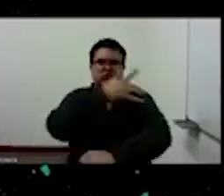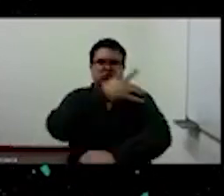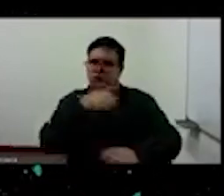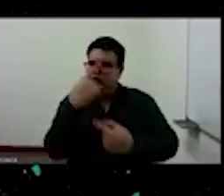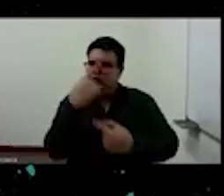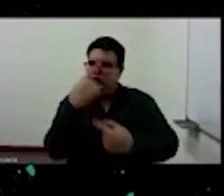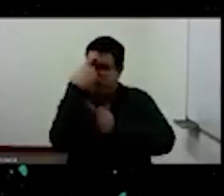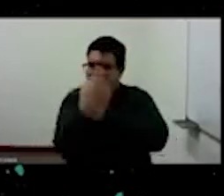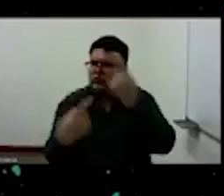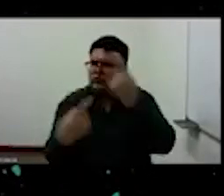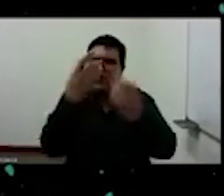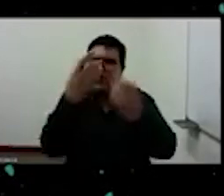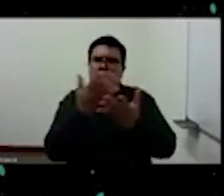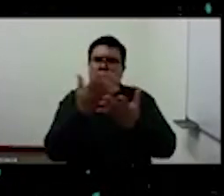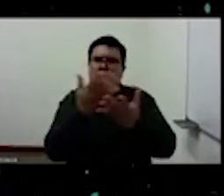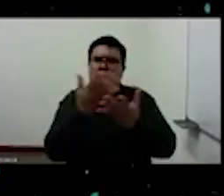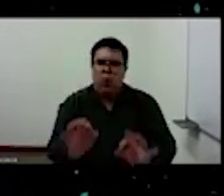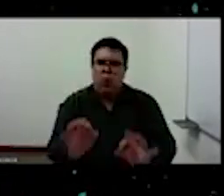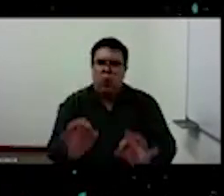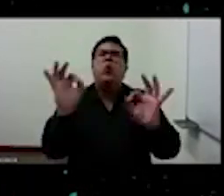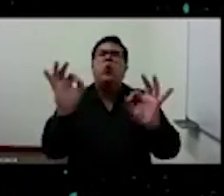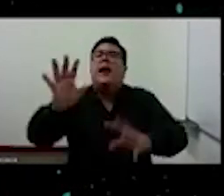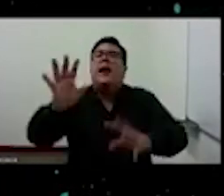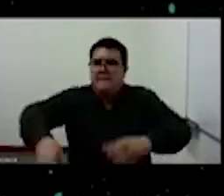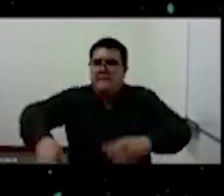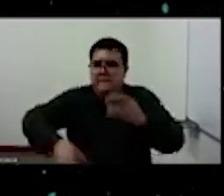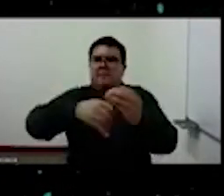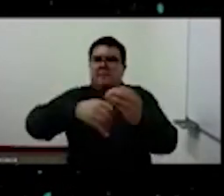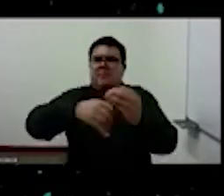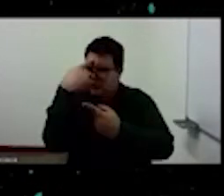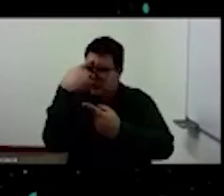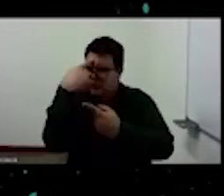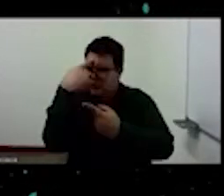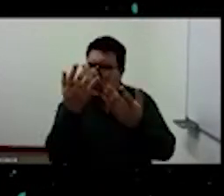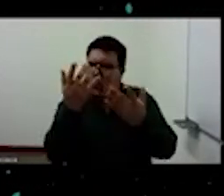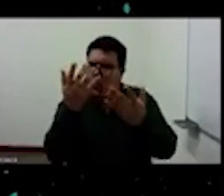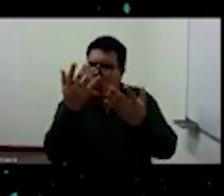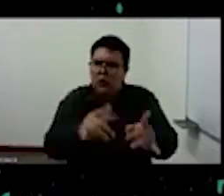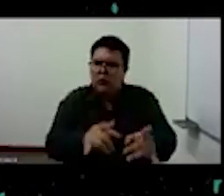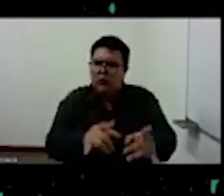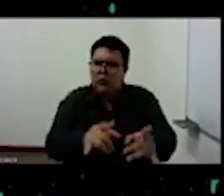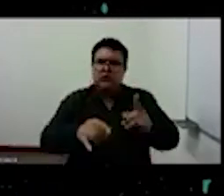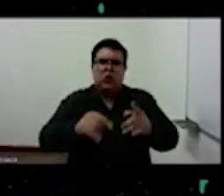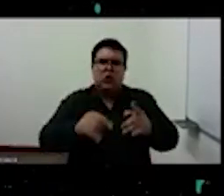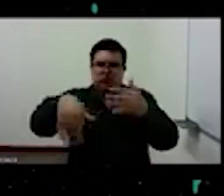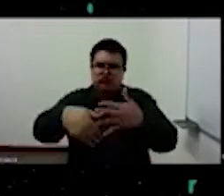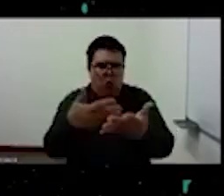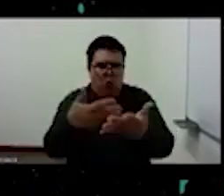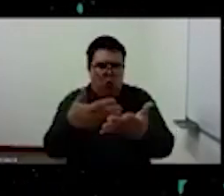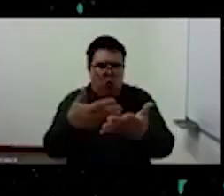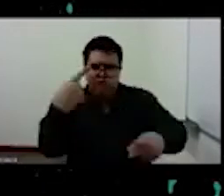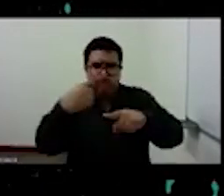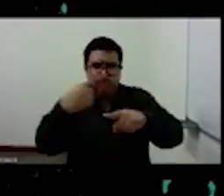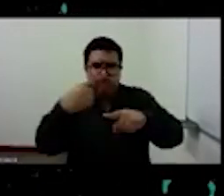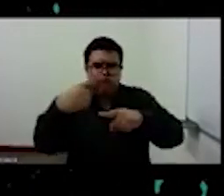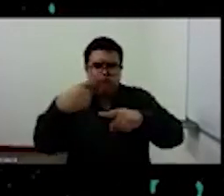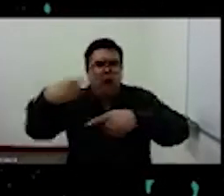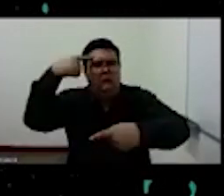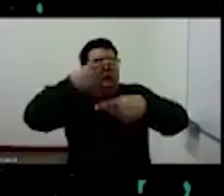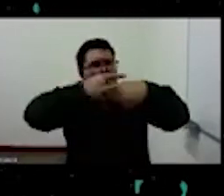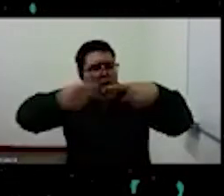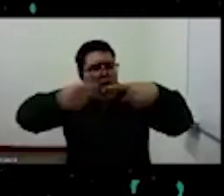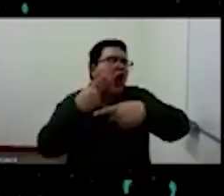se acuerda que tenía que hacer la cosa más importante de todas, es decir, tenía que